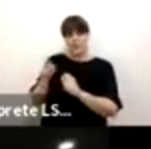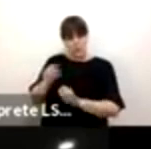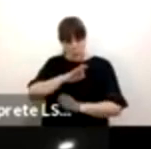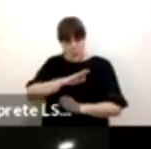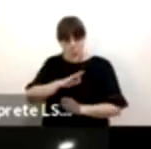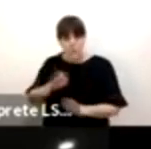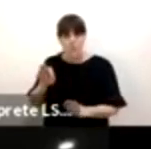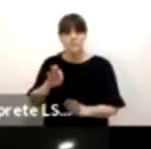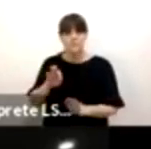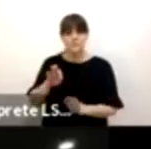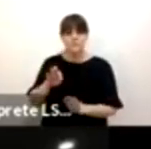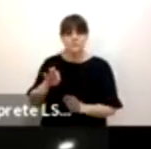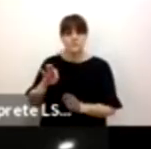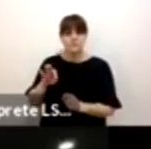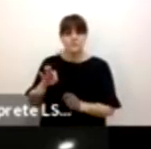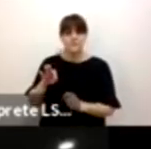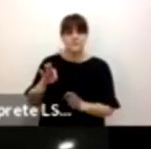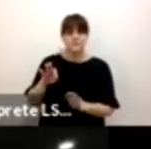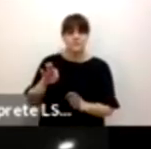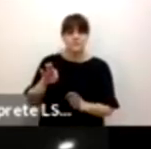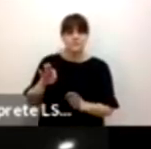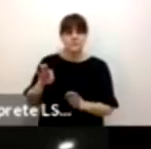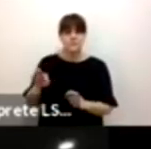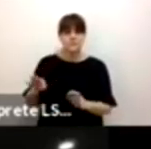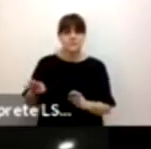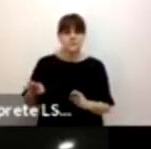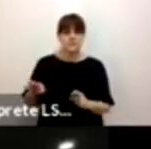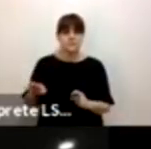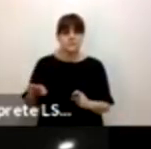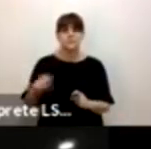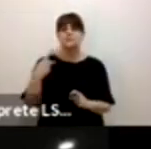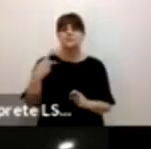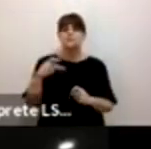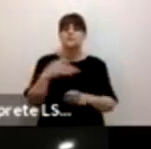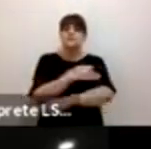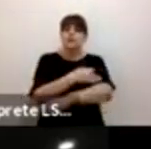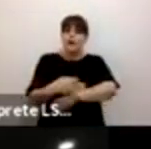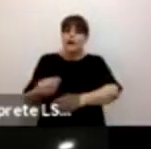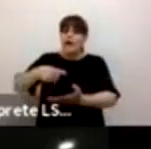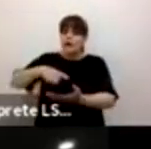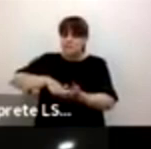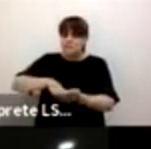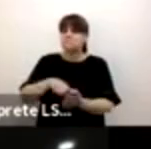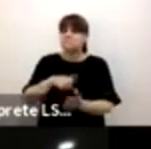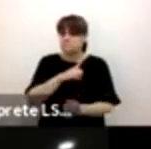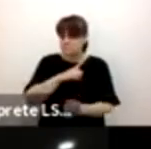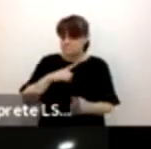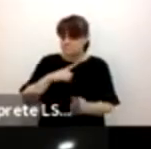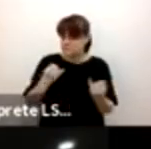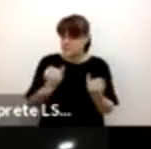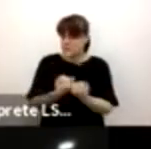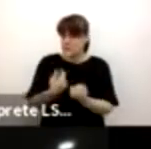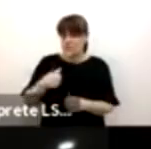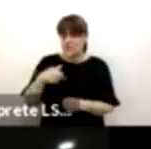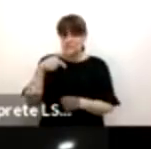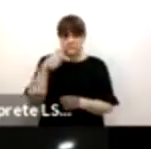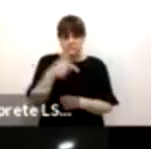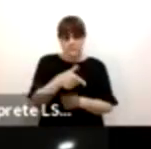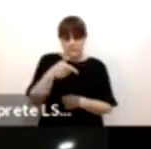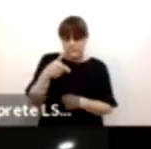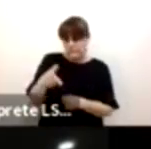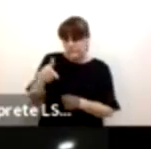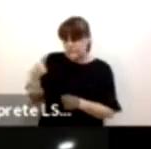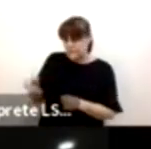comunidades a través de sus propias familias. Nos encontramos con los casos en que estas juventudes al